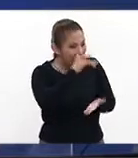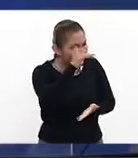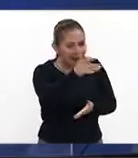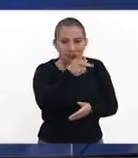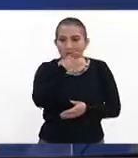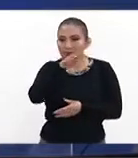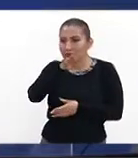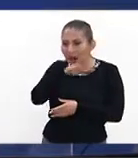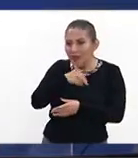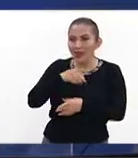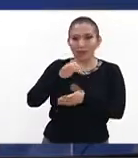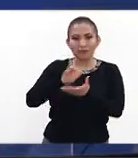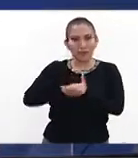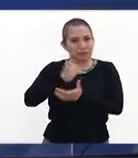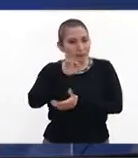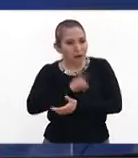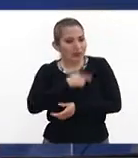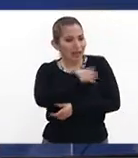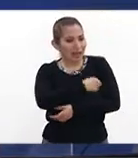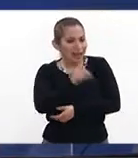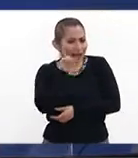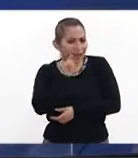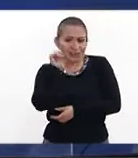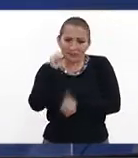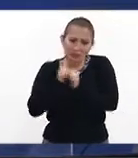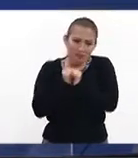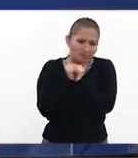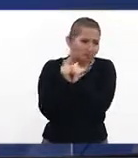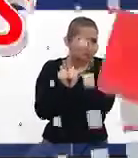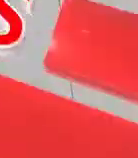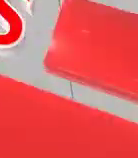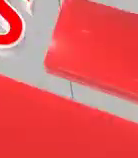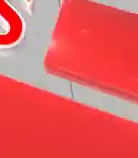mis padres, mi esposa, mi hija, que están siempre conmigo.